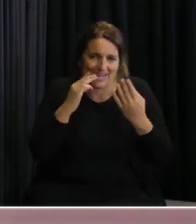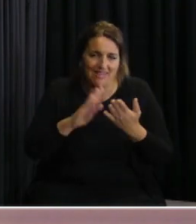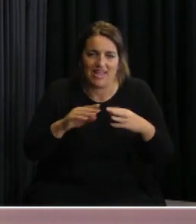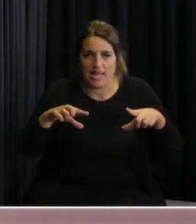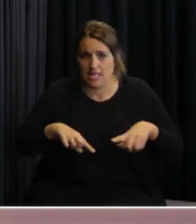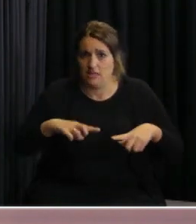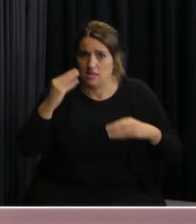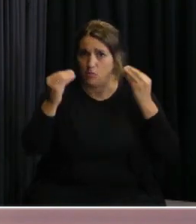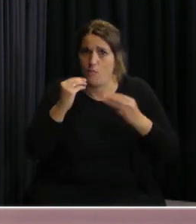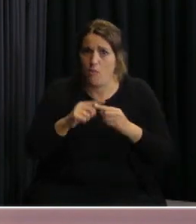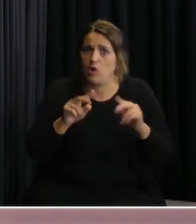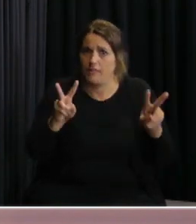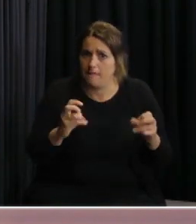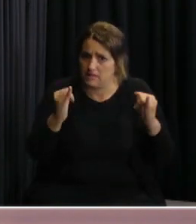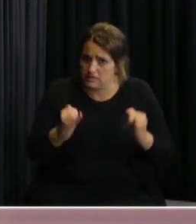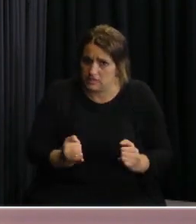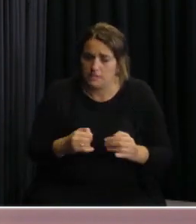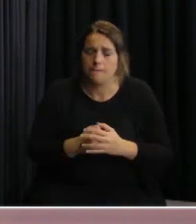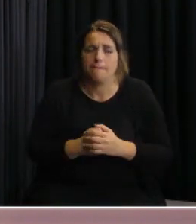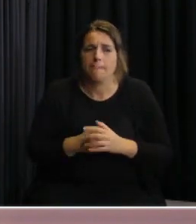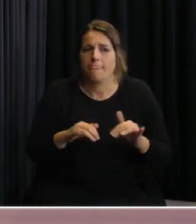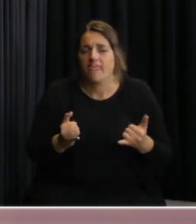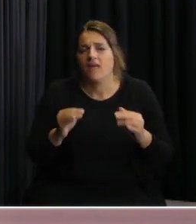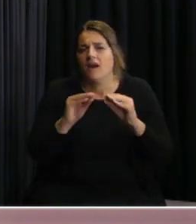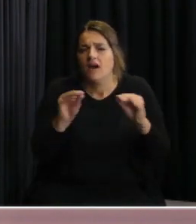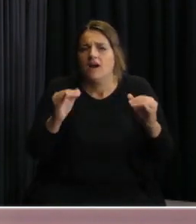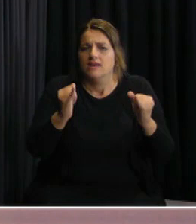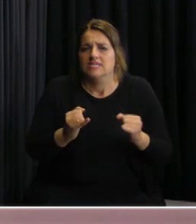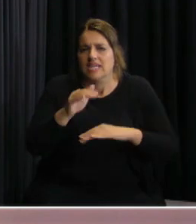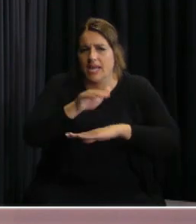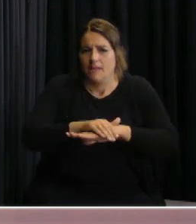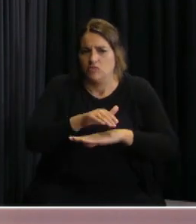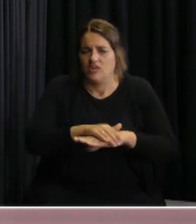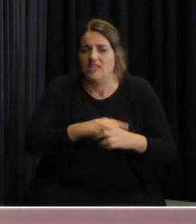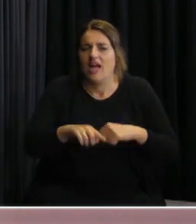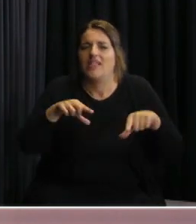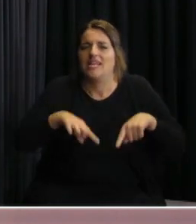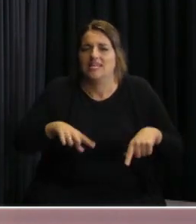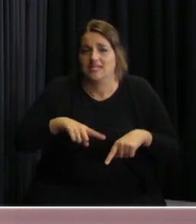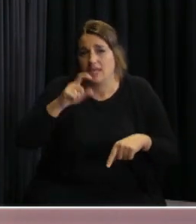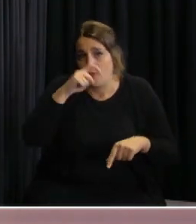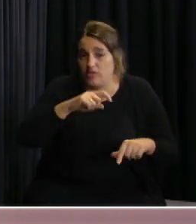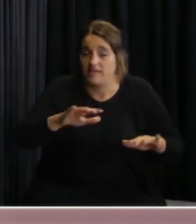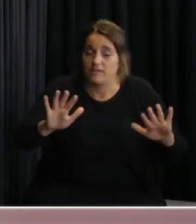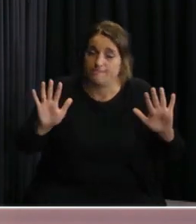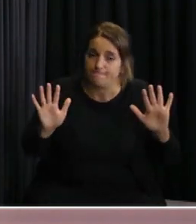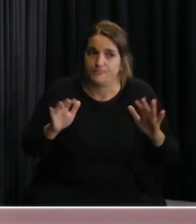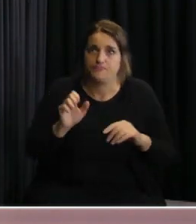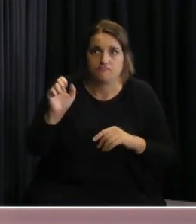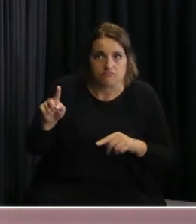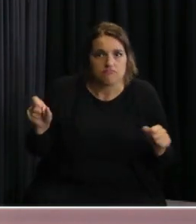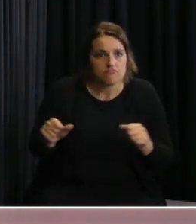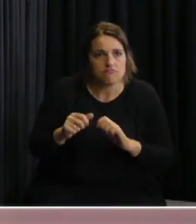tema nos dicen que obviamente la responsabilidad de la Intendencia de Montevideo que ellos van a